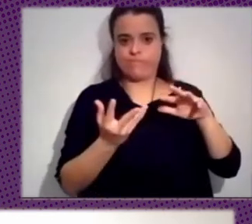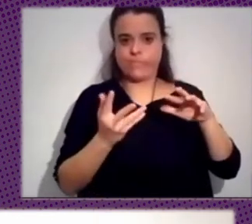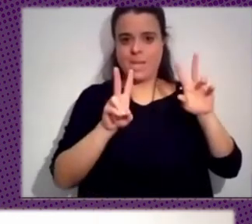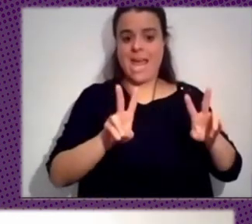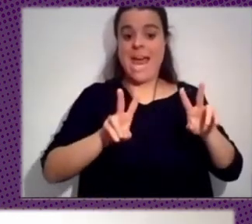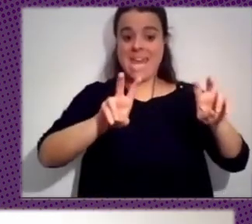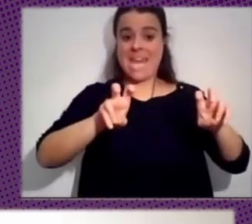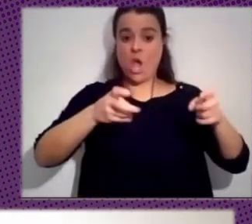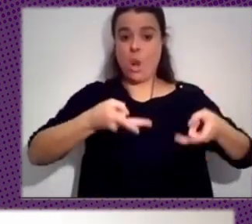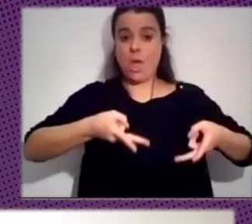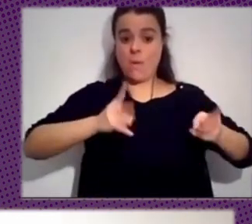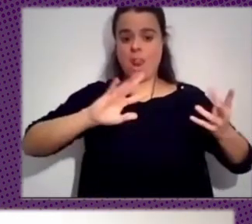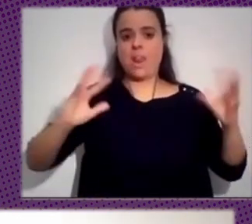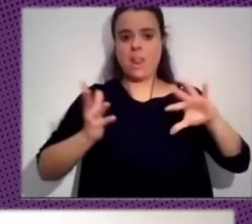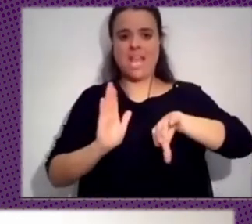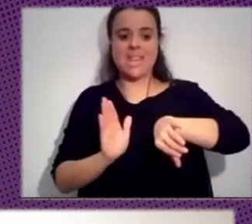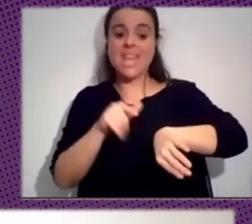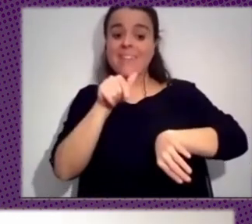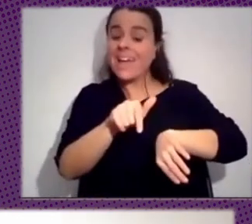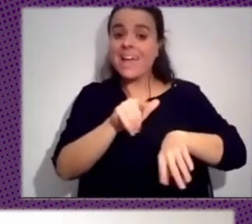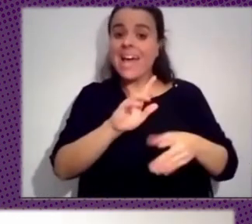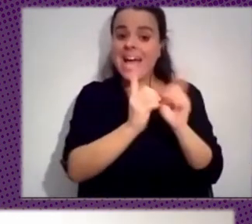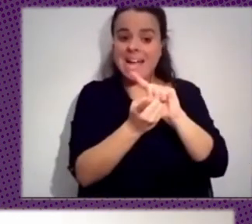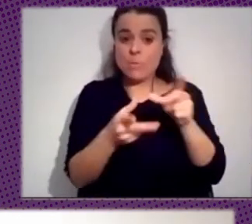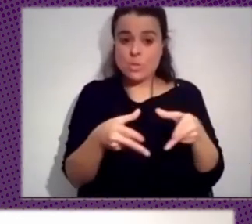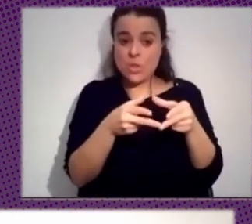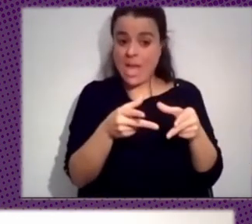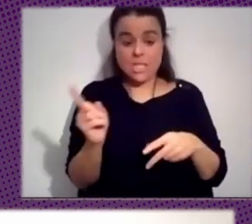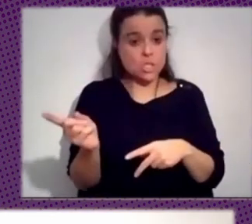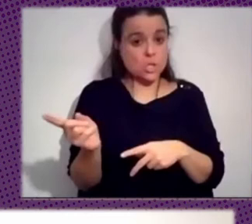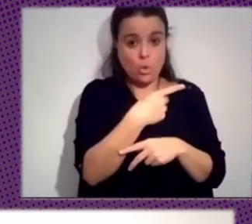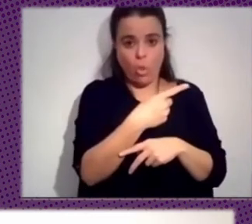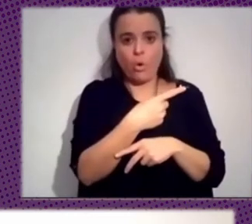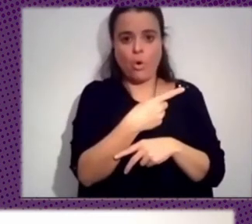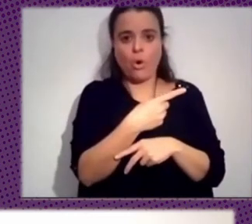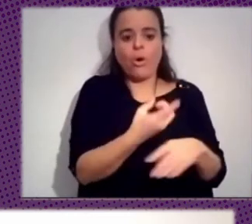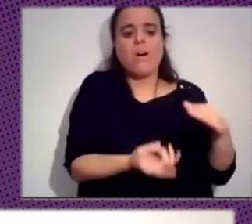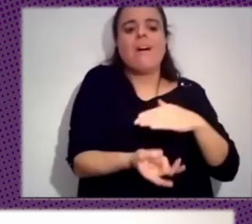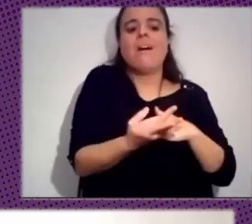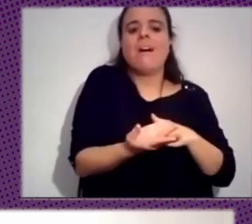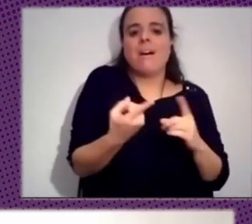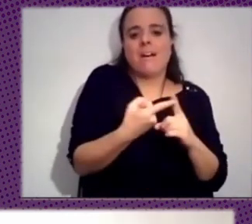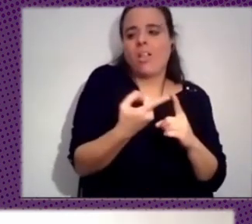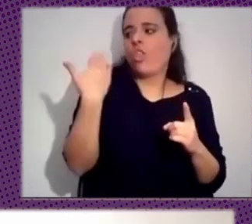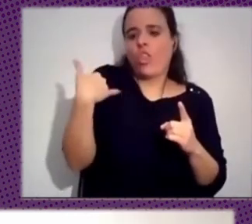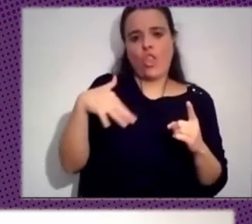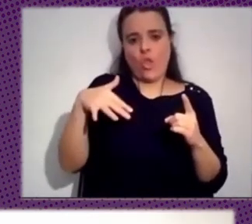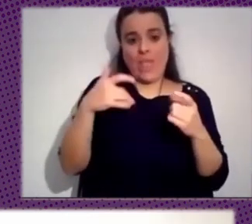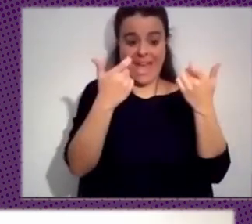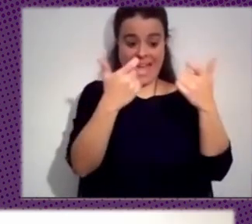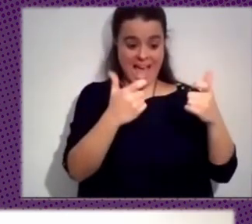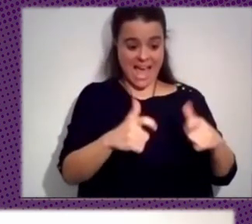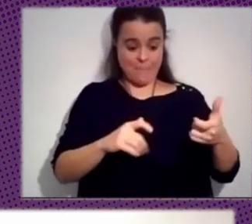izquierda. Todos esos cambios sociales pues vienen de la interacción de las tres capas. Ahora, nuestros